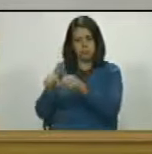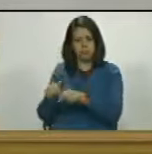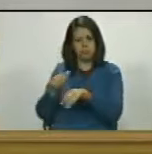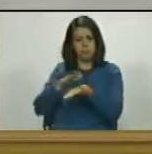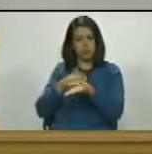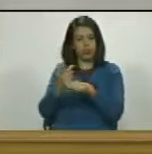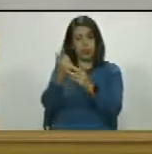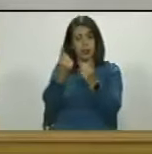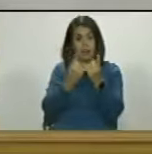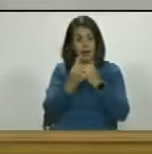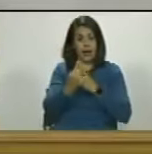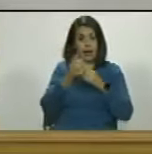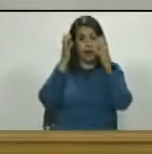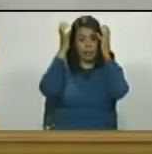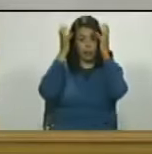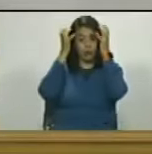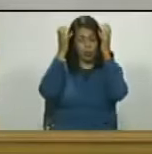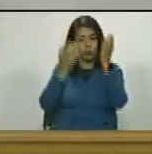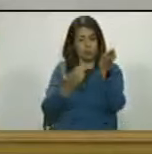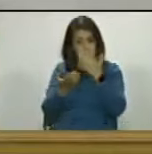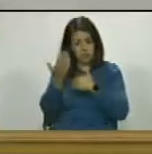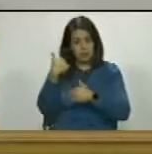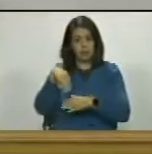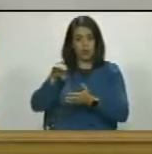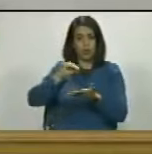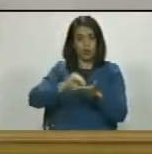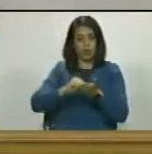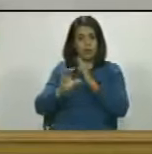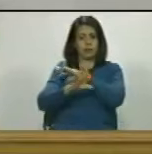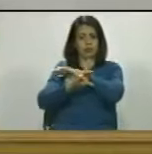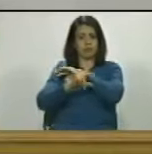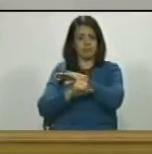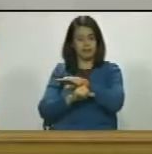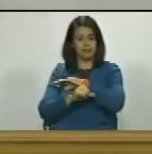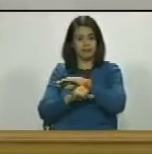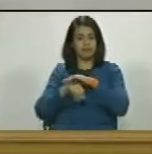porque no entrega a Antonio Ledesma redomado corrupto